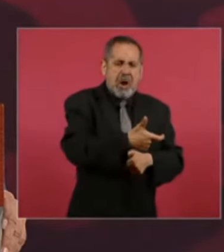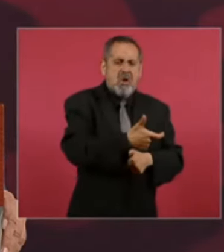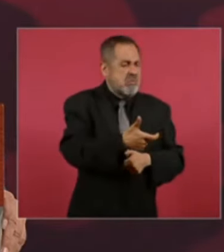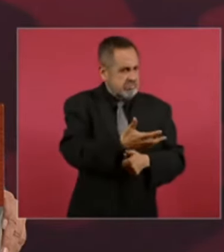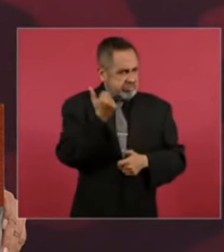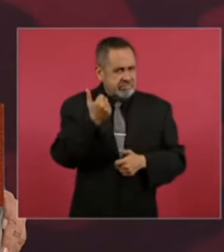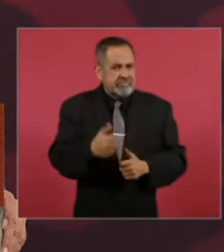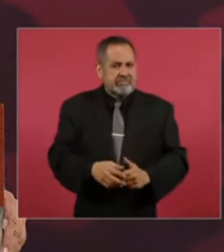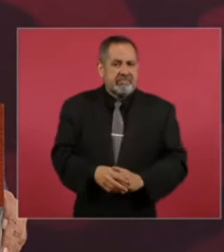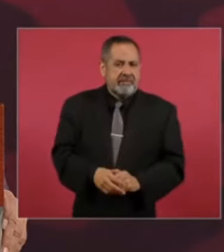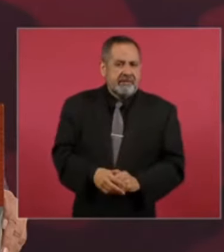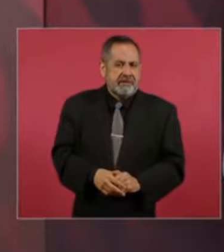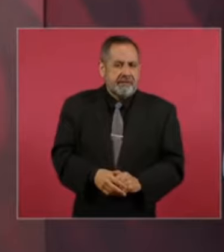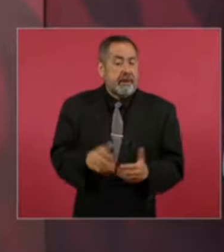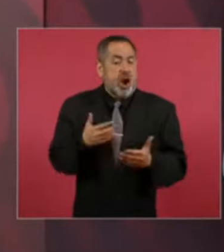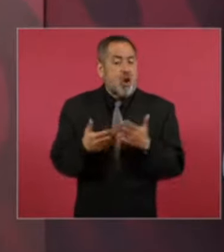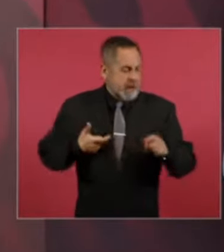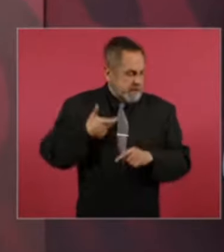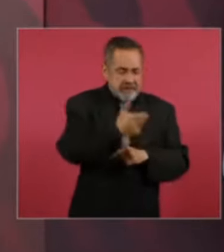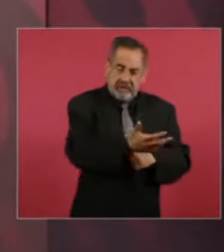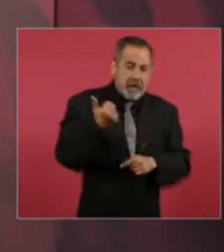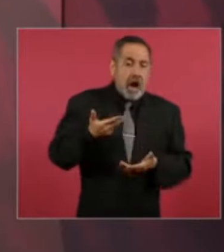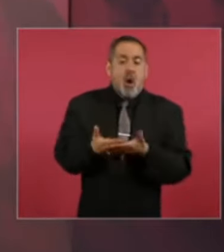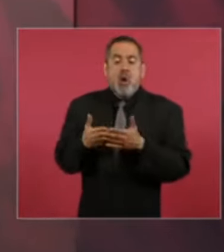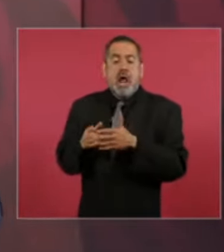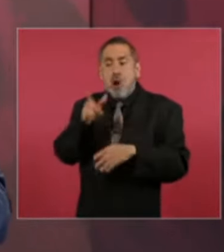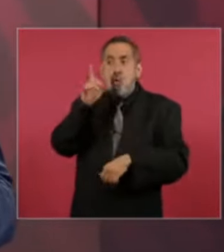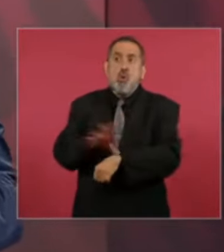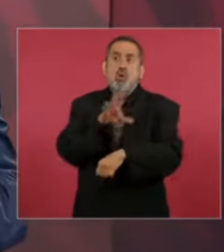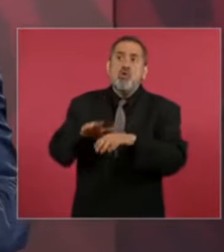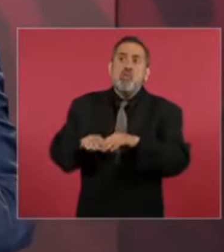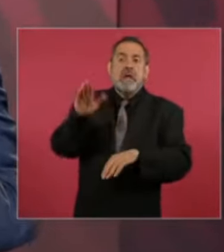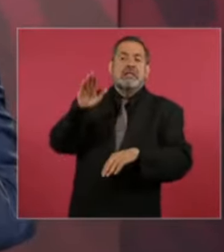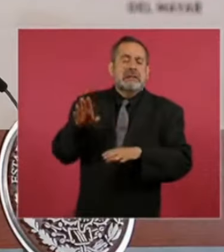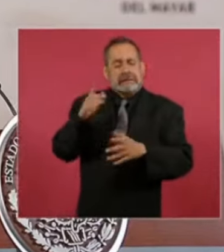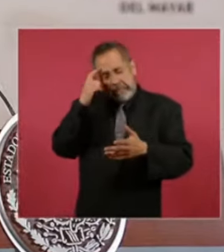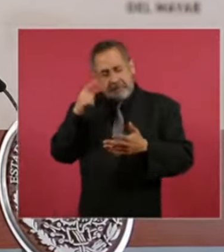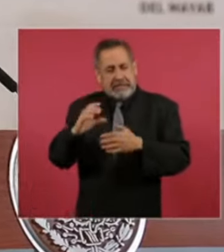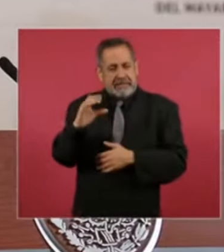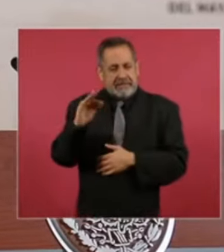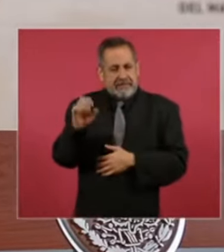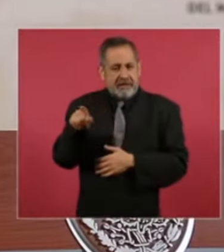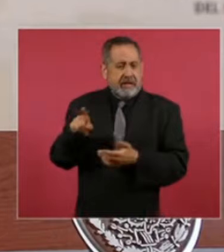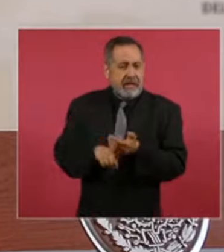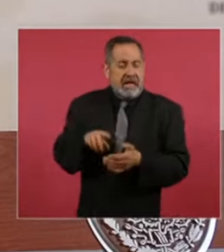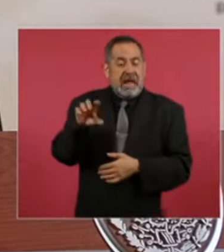ahora ahora vamos a tener ya queremos dejar a la comisión federal con más de sesenta por ciento